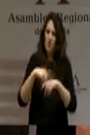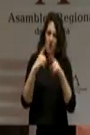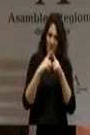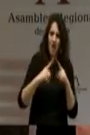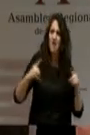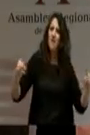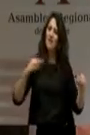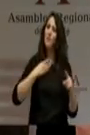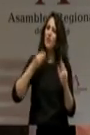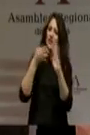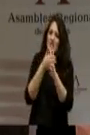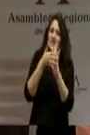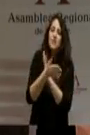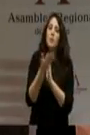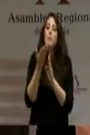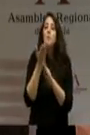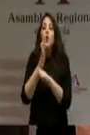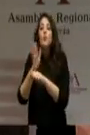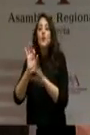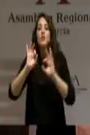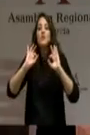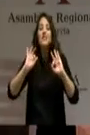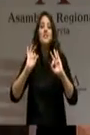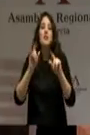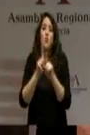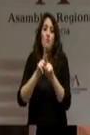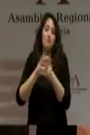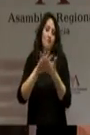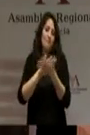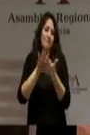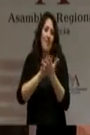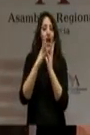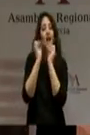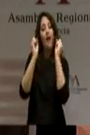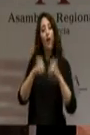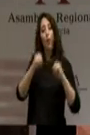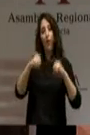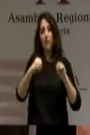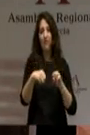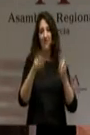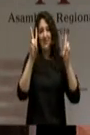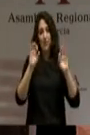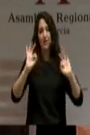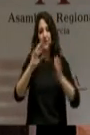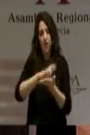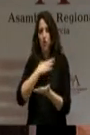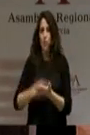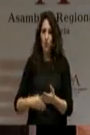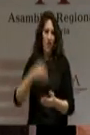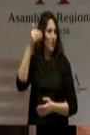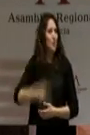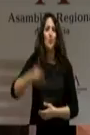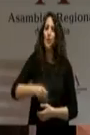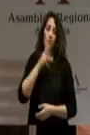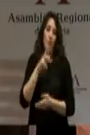algunas propuestas que permitan encajar o hablar de principios de acuerdo en asuntos fundamentales para la región, porque tengo claro que lo necesita la